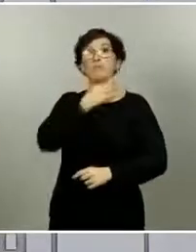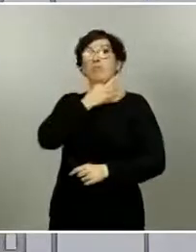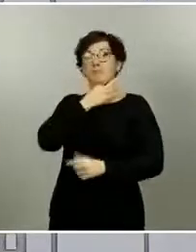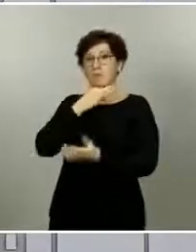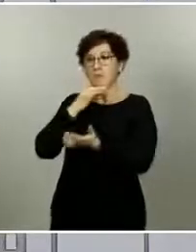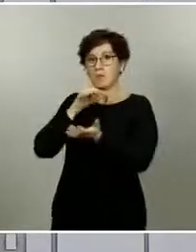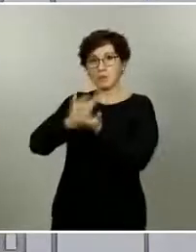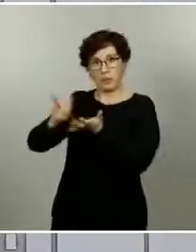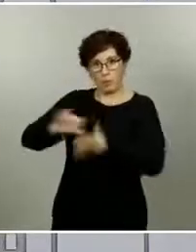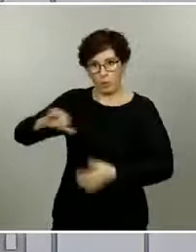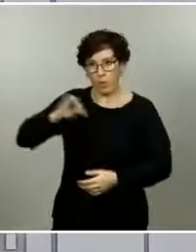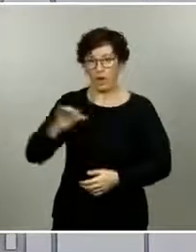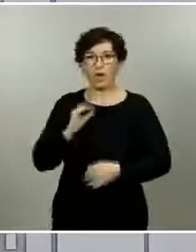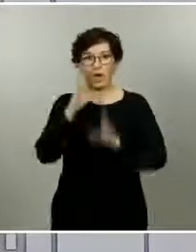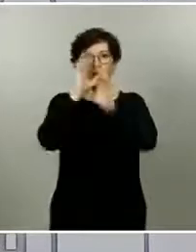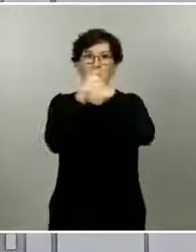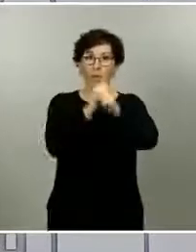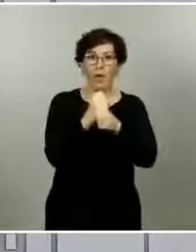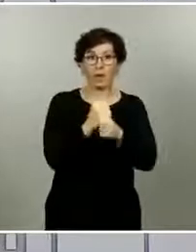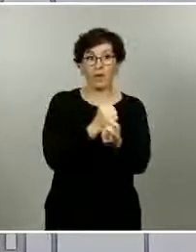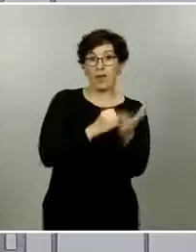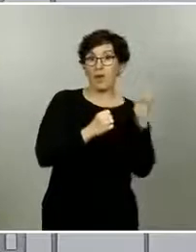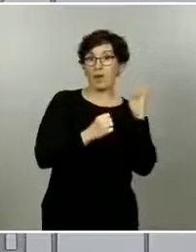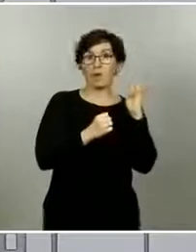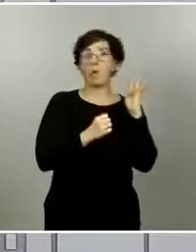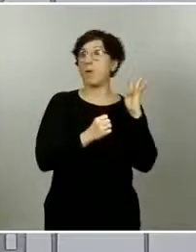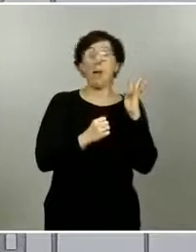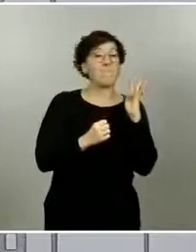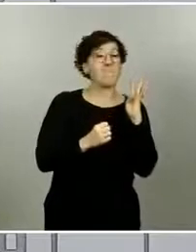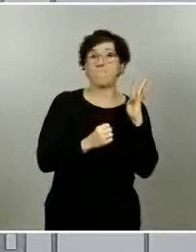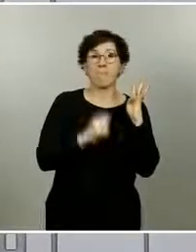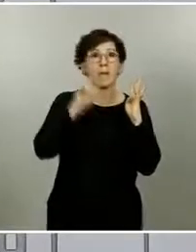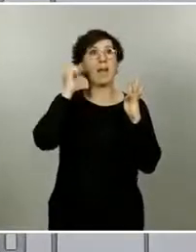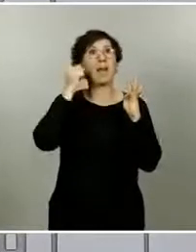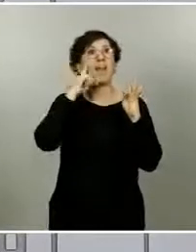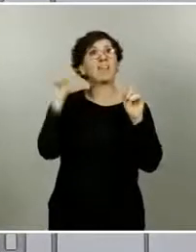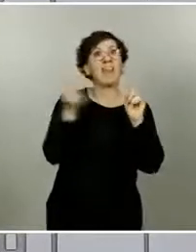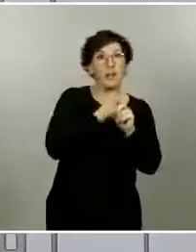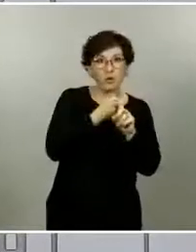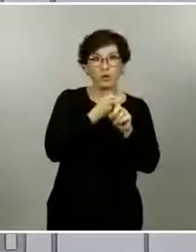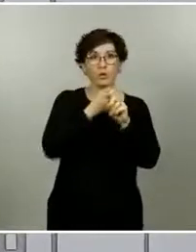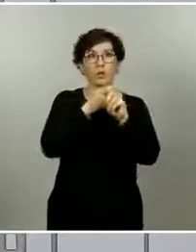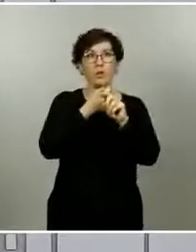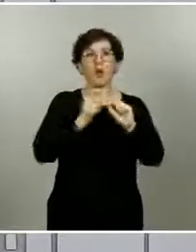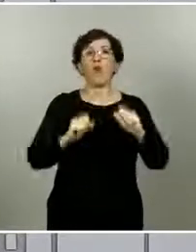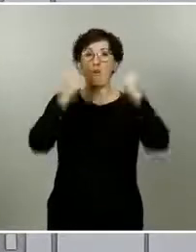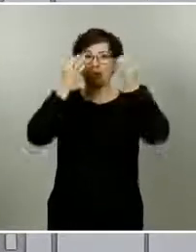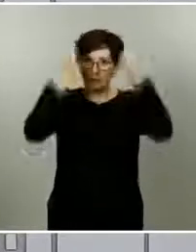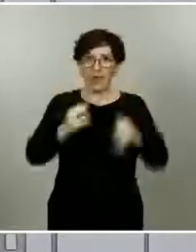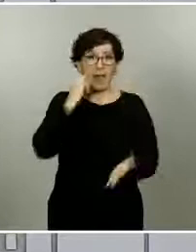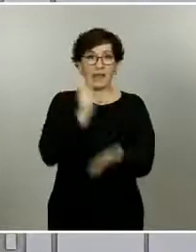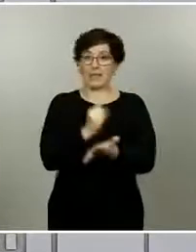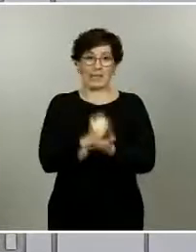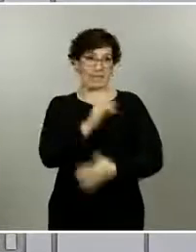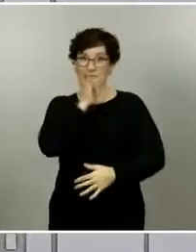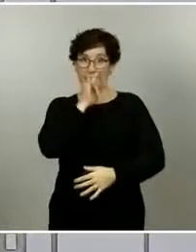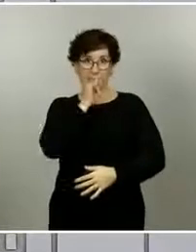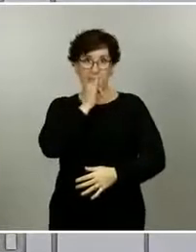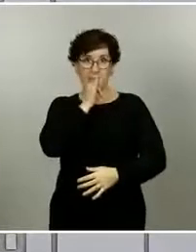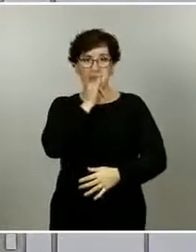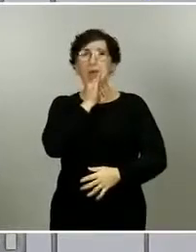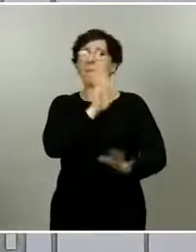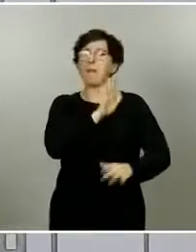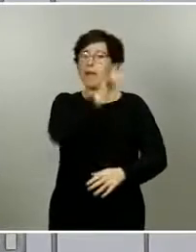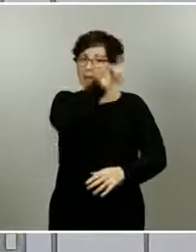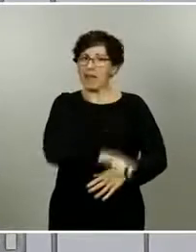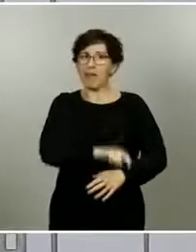servicios y de los laboratorios no se llegaron a diagnosticar con un test confirmatorio, pero sí que